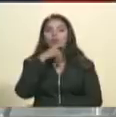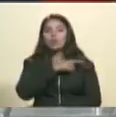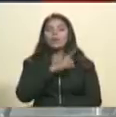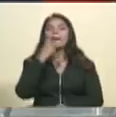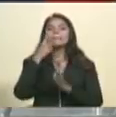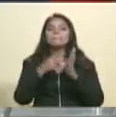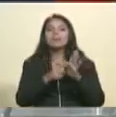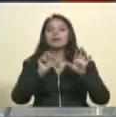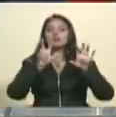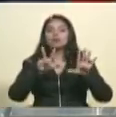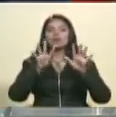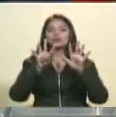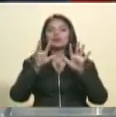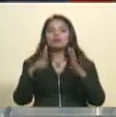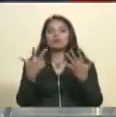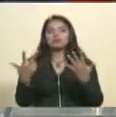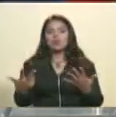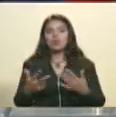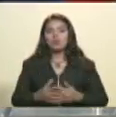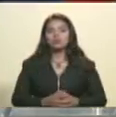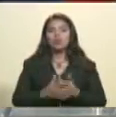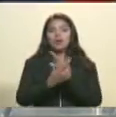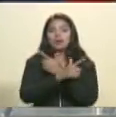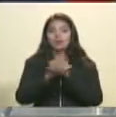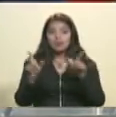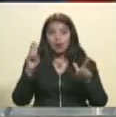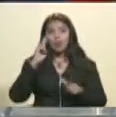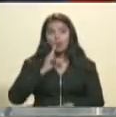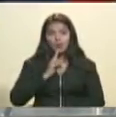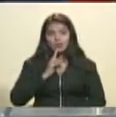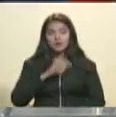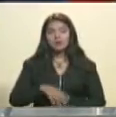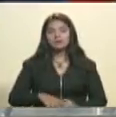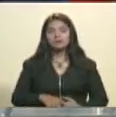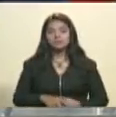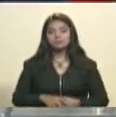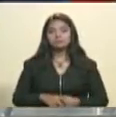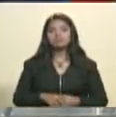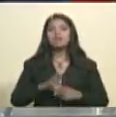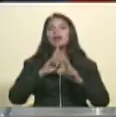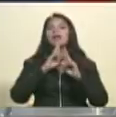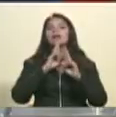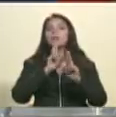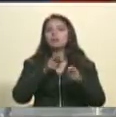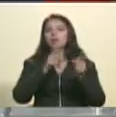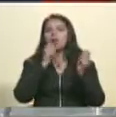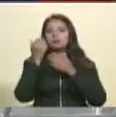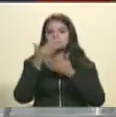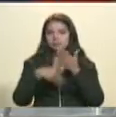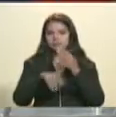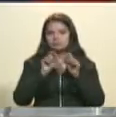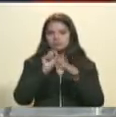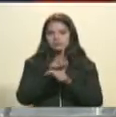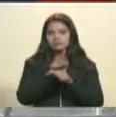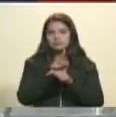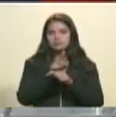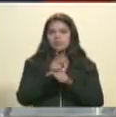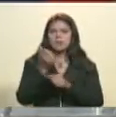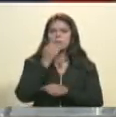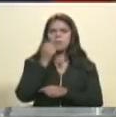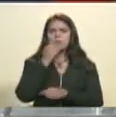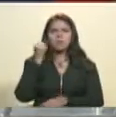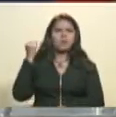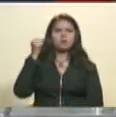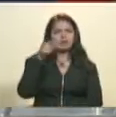1818, nuestro libertador Simón Bolívar respondió a Mr. Irving, protesta usted